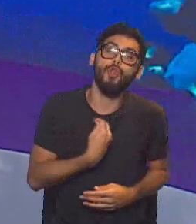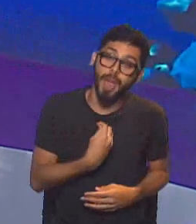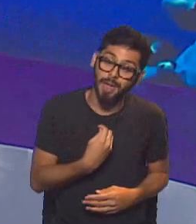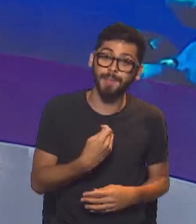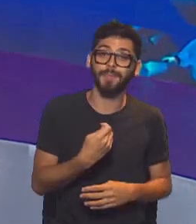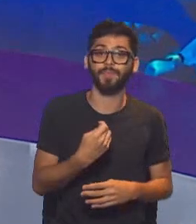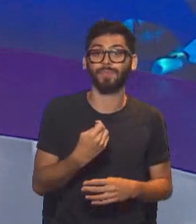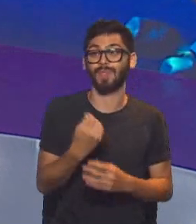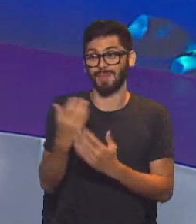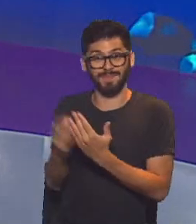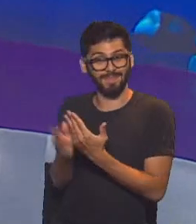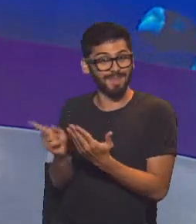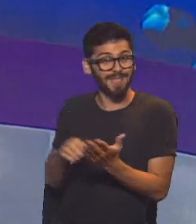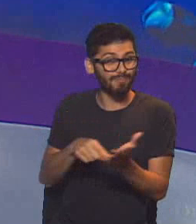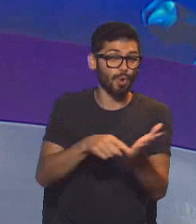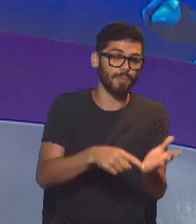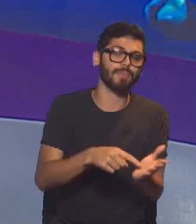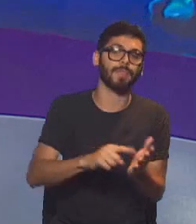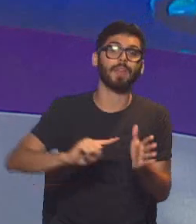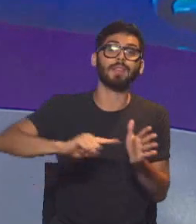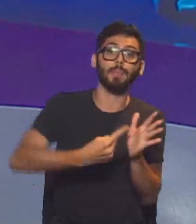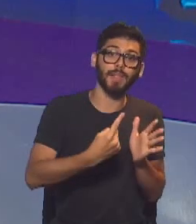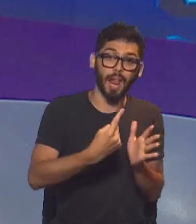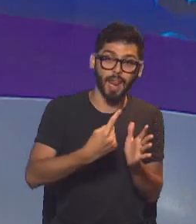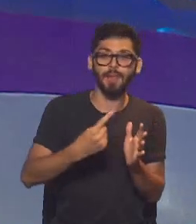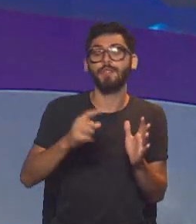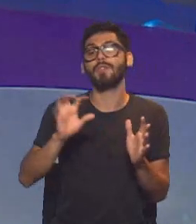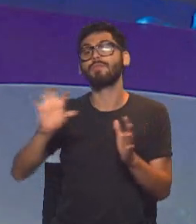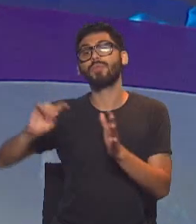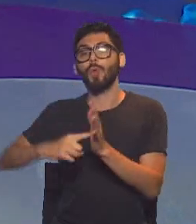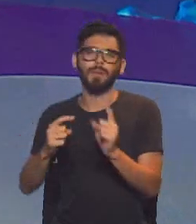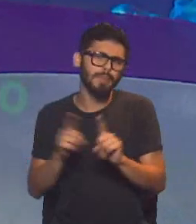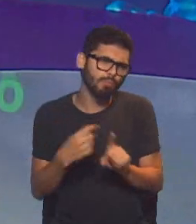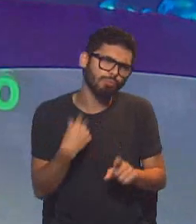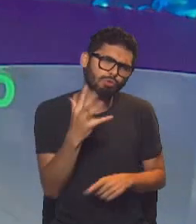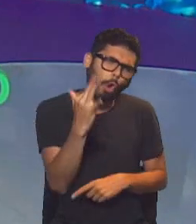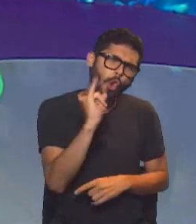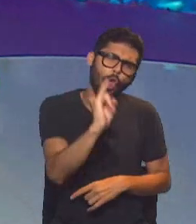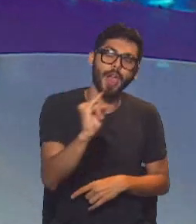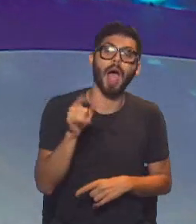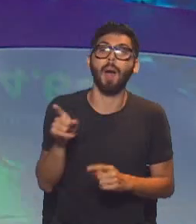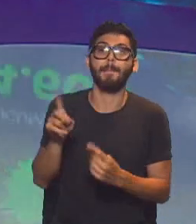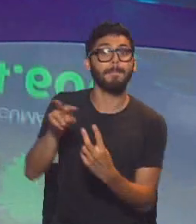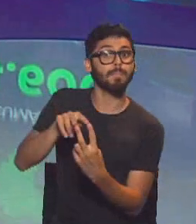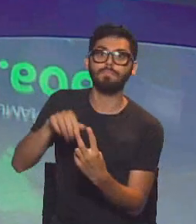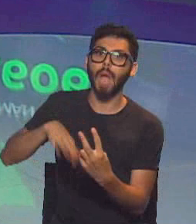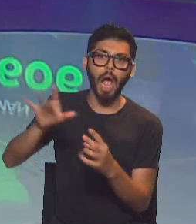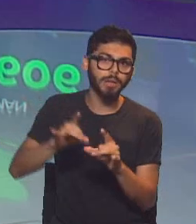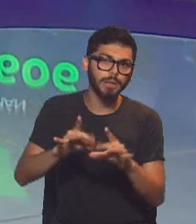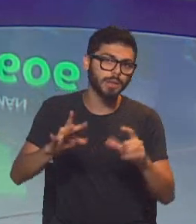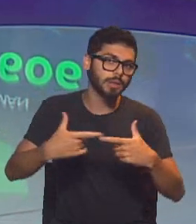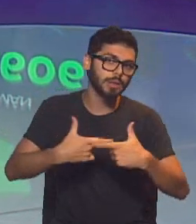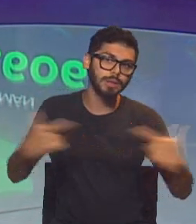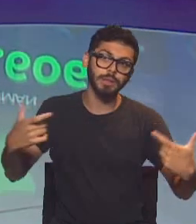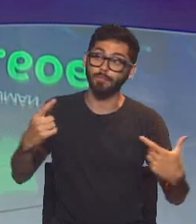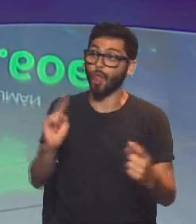respecto del reporte que acabamos de conocer. La Ciudad de Buenos Aires y la Provincia de Buenos Aires, como les digo todos los días, son los lugares que mayor cantidad de contagios aportan desde el